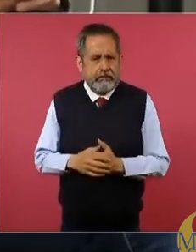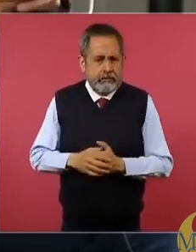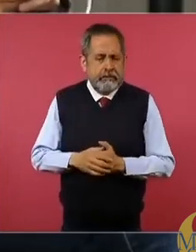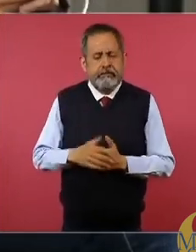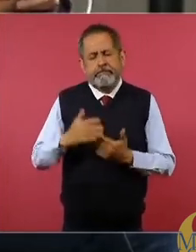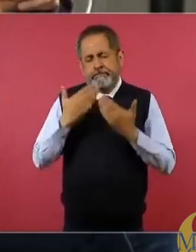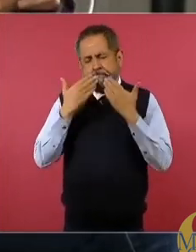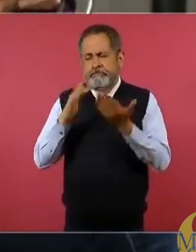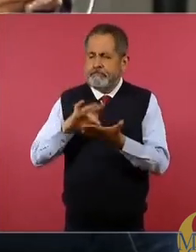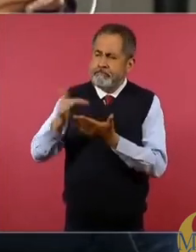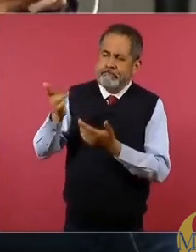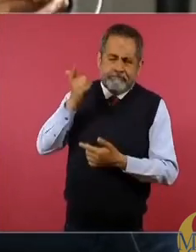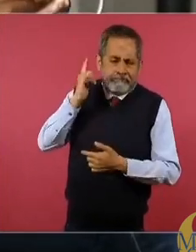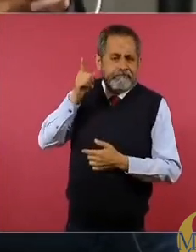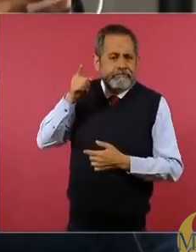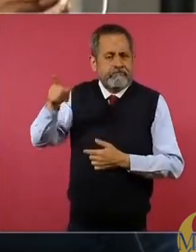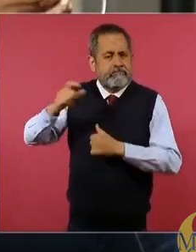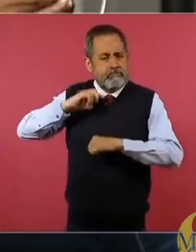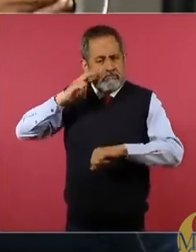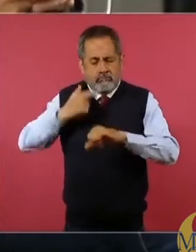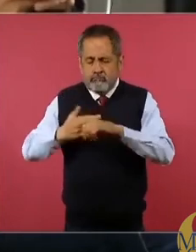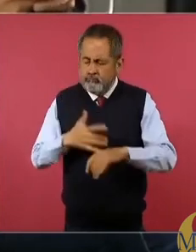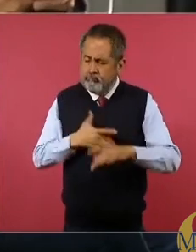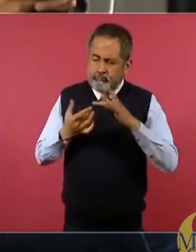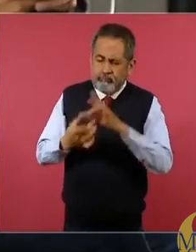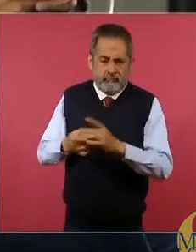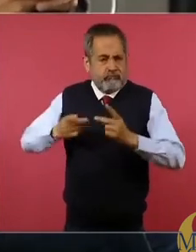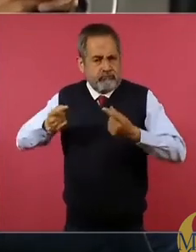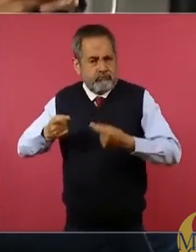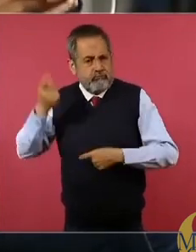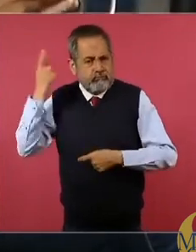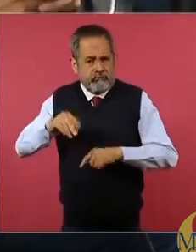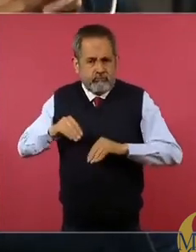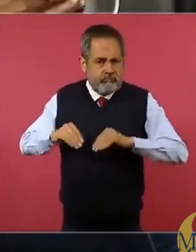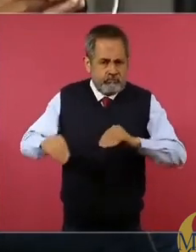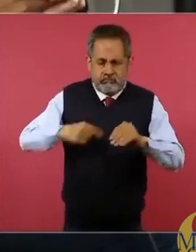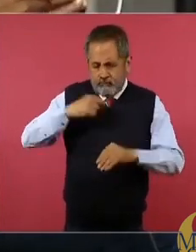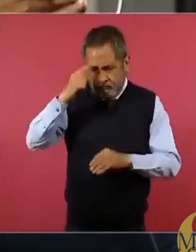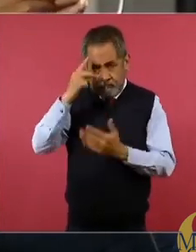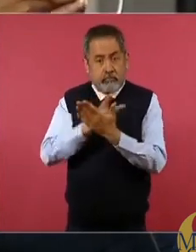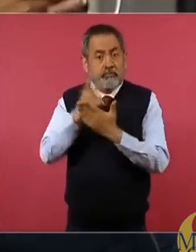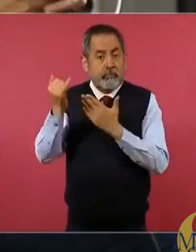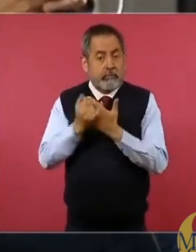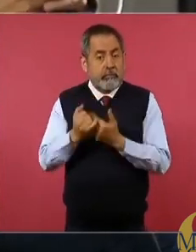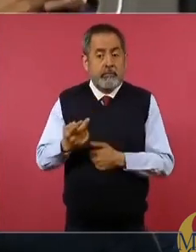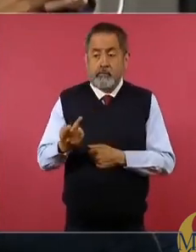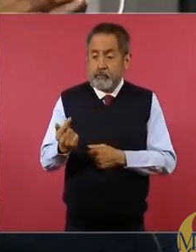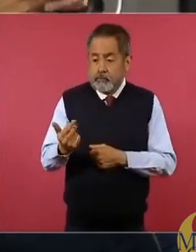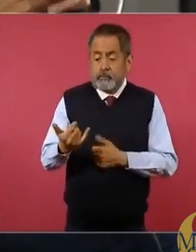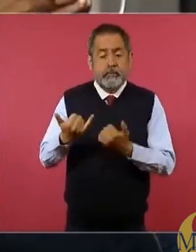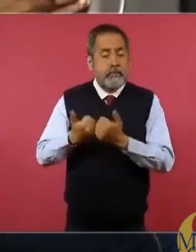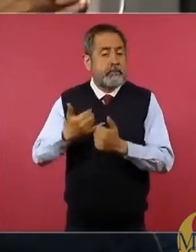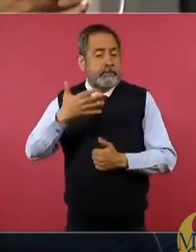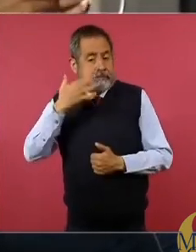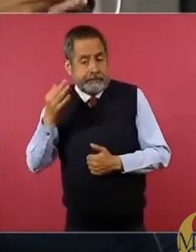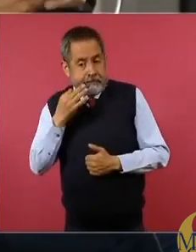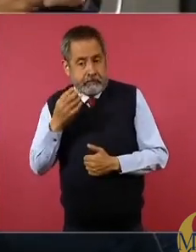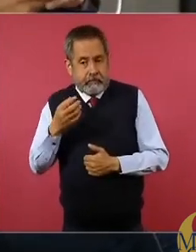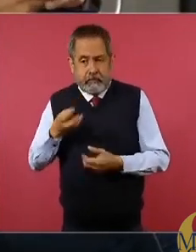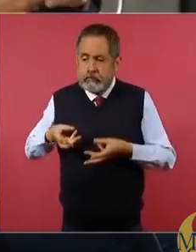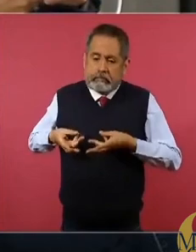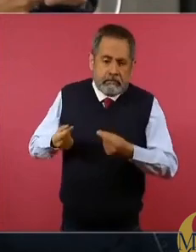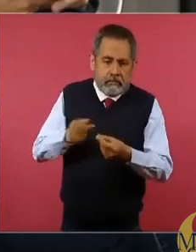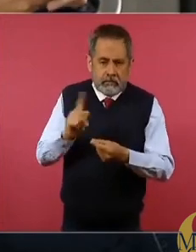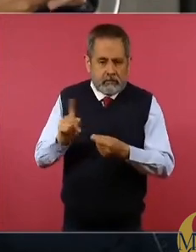Enhorabuena al comisionado por su visión humanista, pero también práctica y científica. El proyecto de perros comunitarios y gatos ferales no es un gasto,